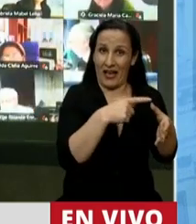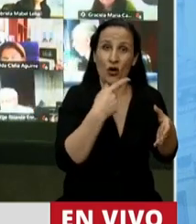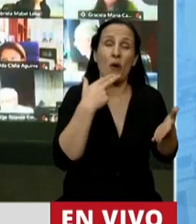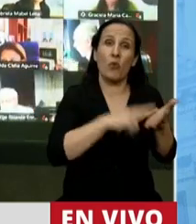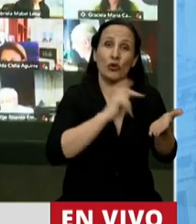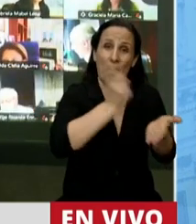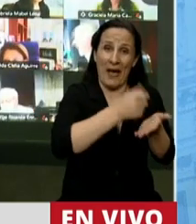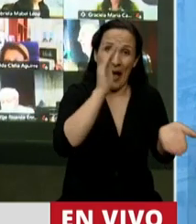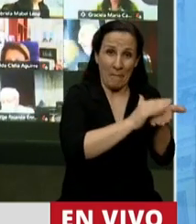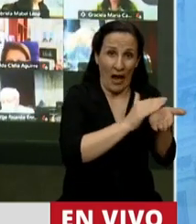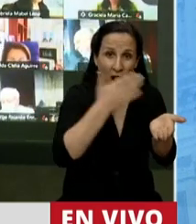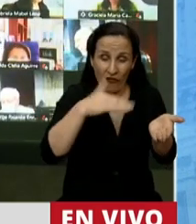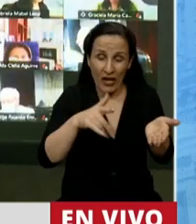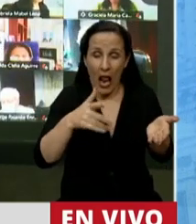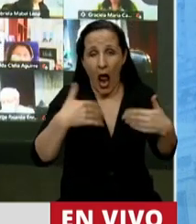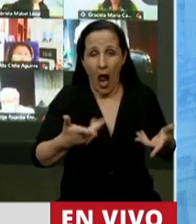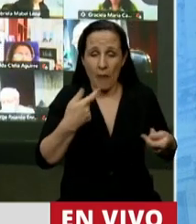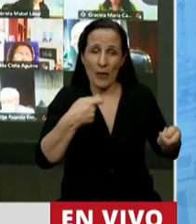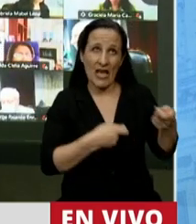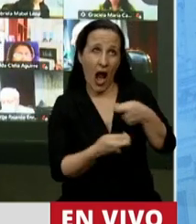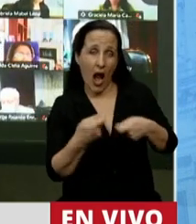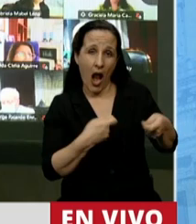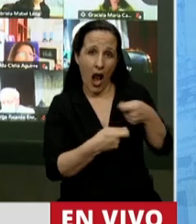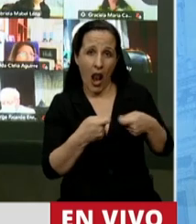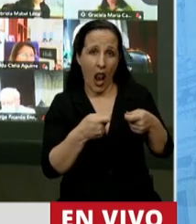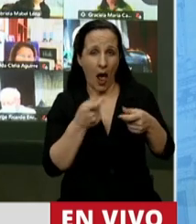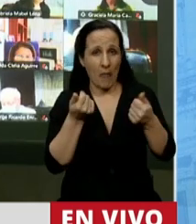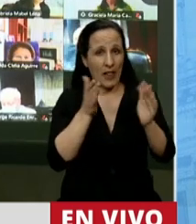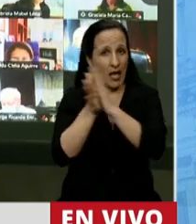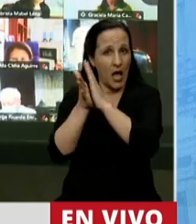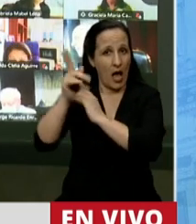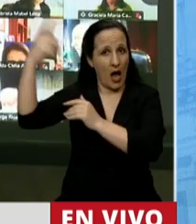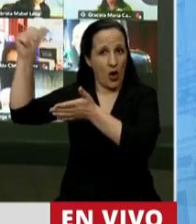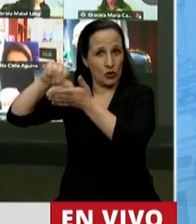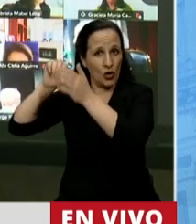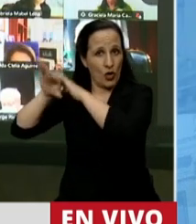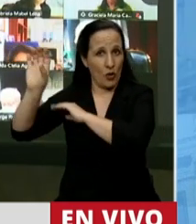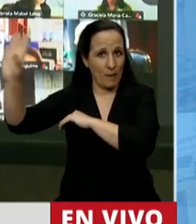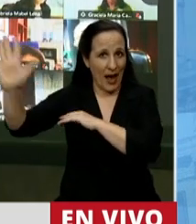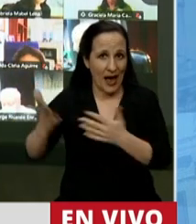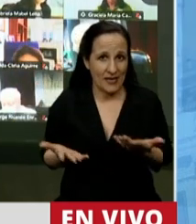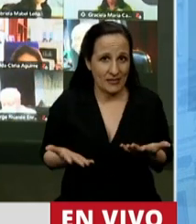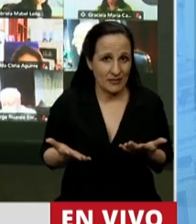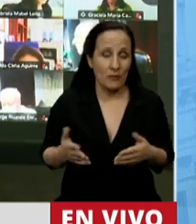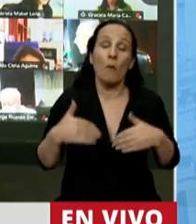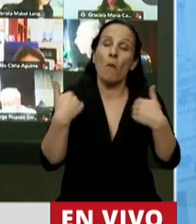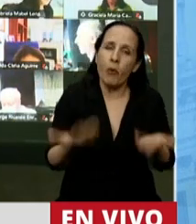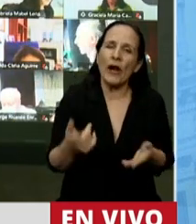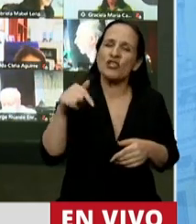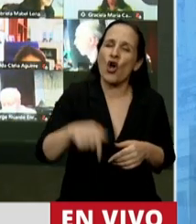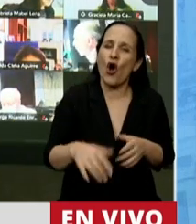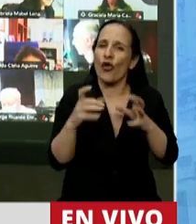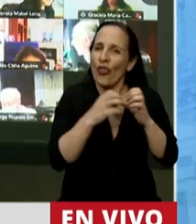especulación financiera. Salida de capitales del país. Por eso estamos discutiendo hoy,